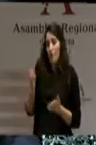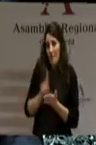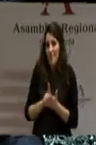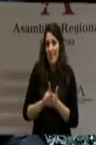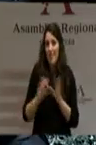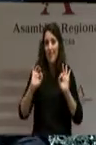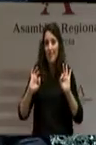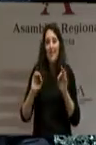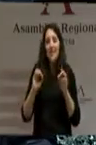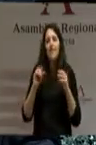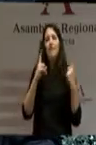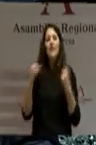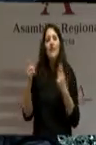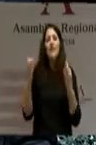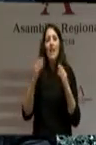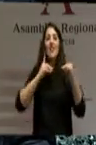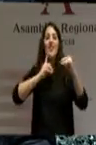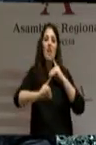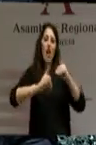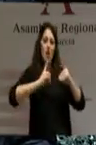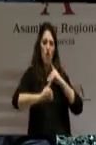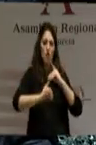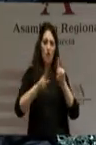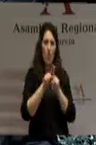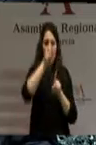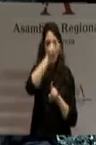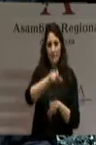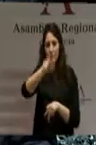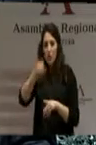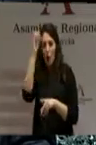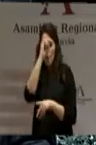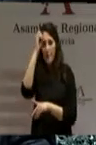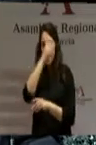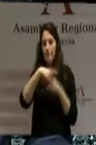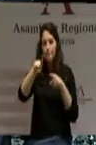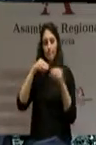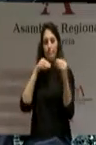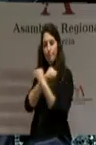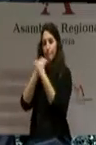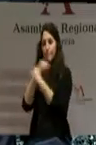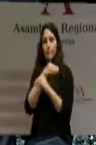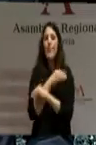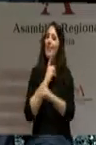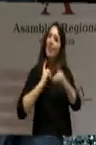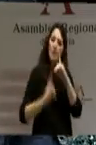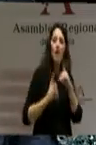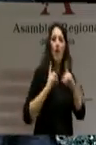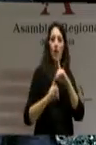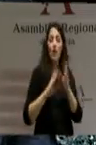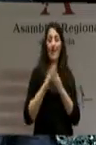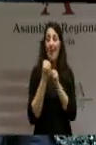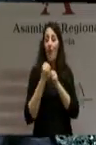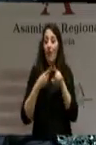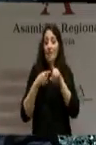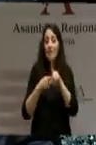es necesario apostar por el diálogo entre quienes pensamos de manera diferente y que trabajar en la unidad dentro de nuestras